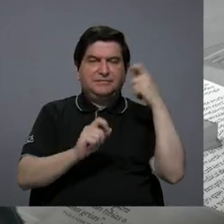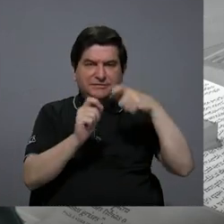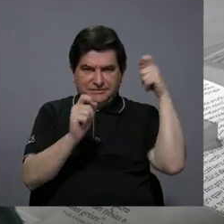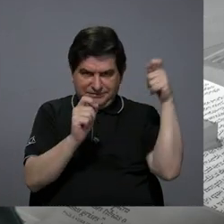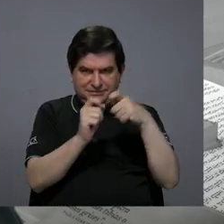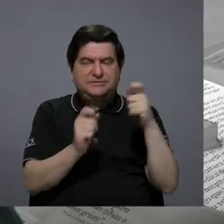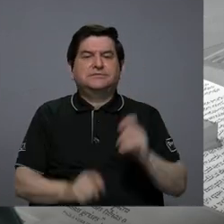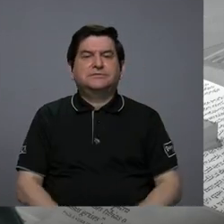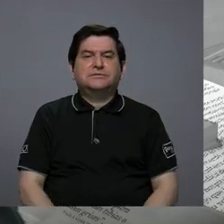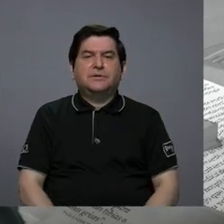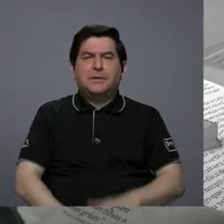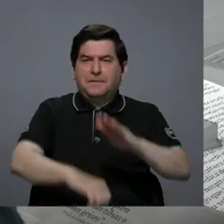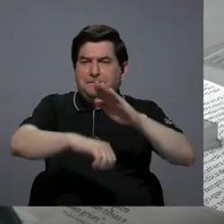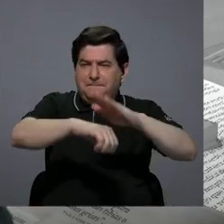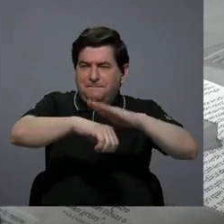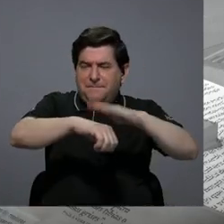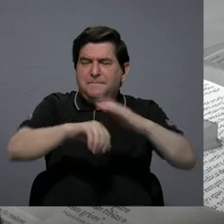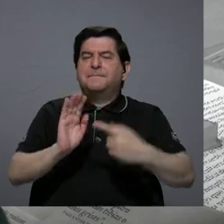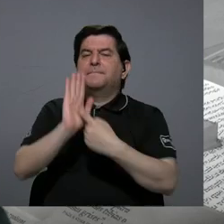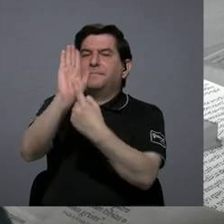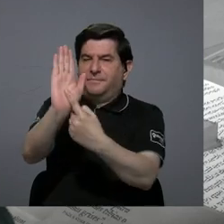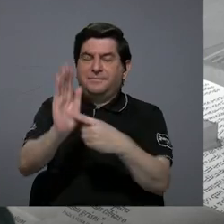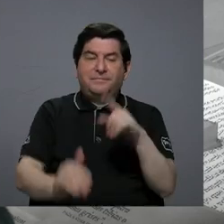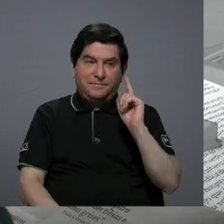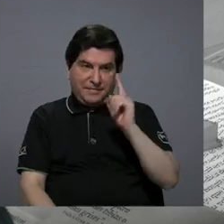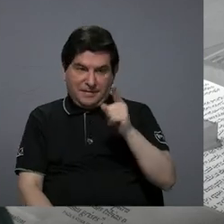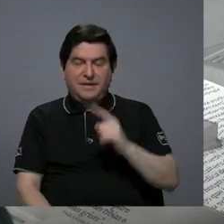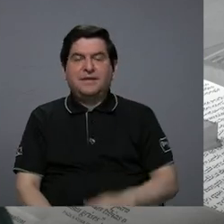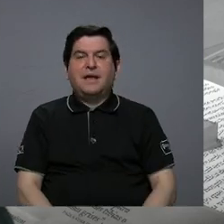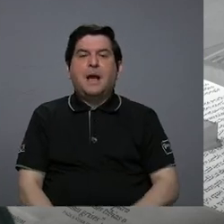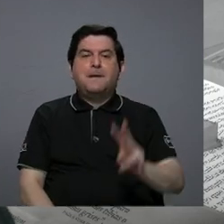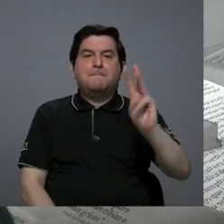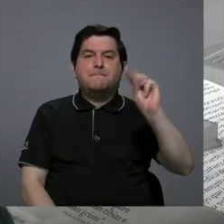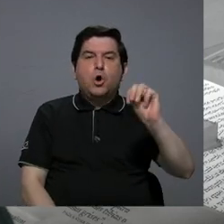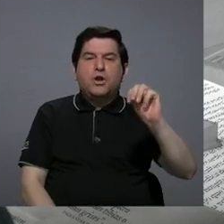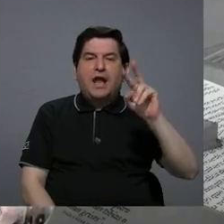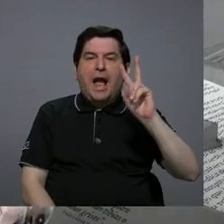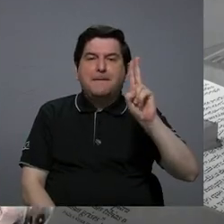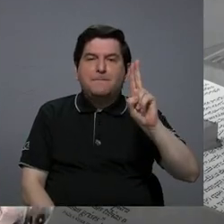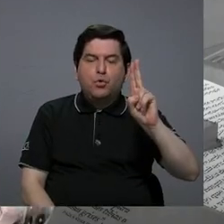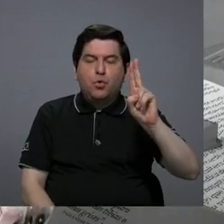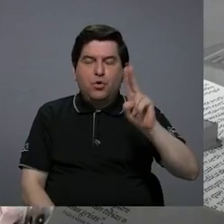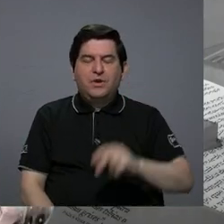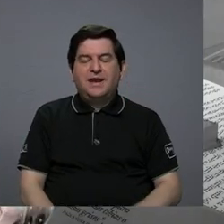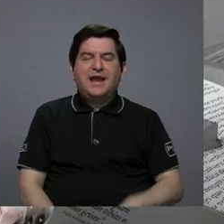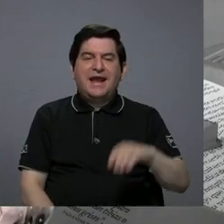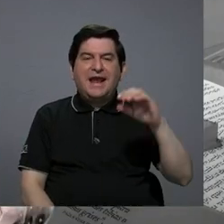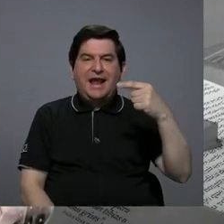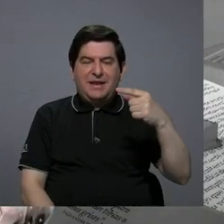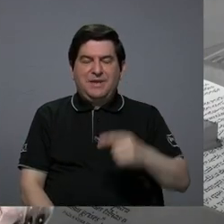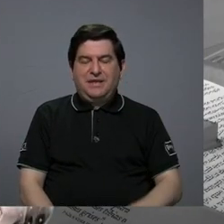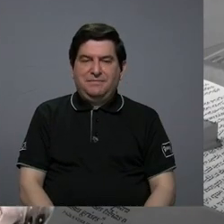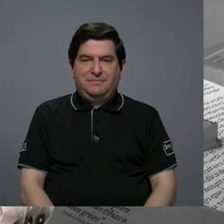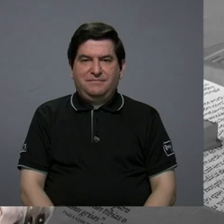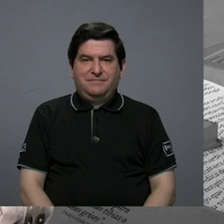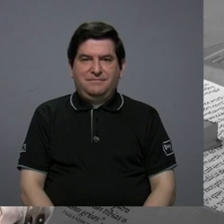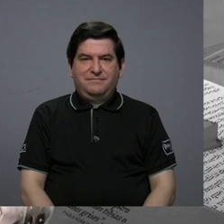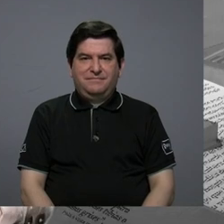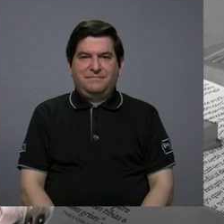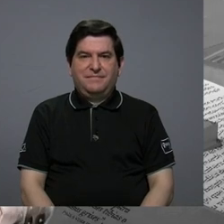precisamente. Y déjeme presentarla, ella es Mónica Bull Galperín, quien